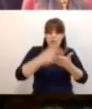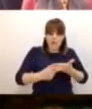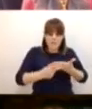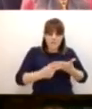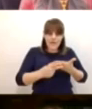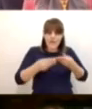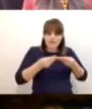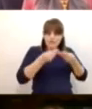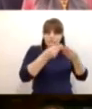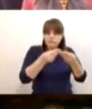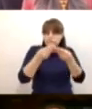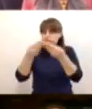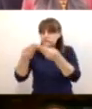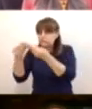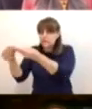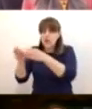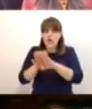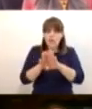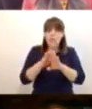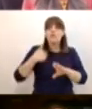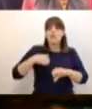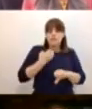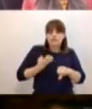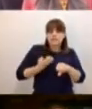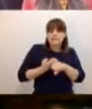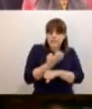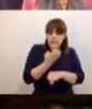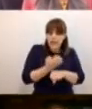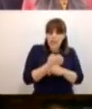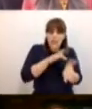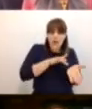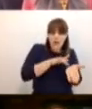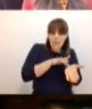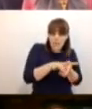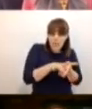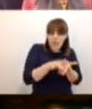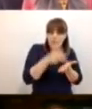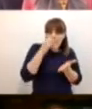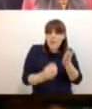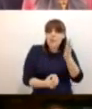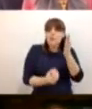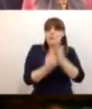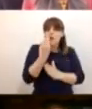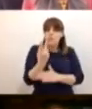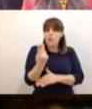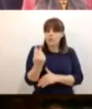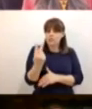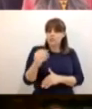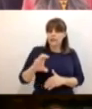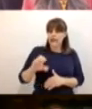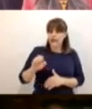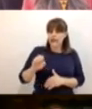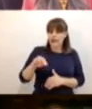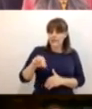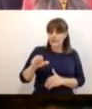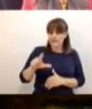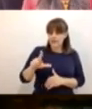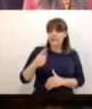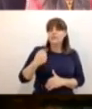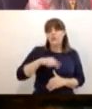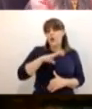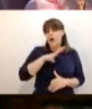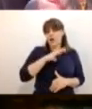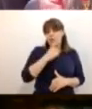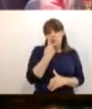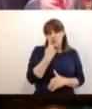Una inversión estatal para poner en práctica un nuevo canal. Solamente podíamos, como solamente tenemos uno, solamente podíamos